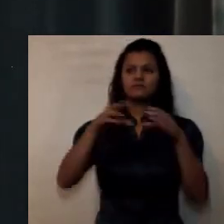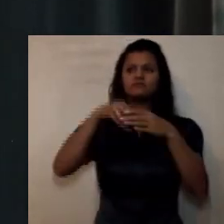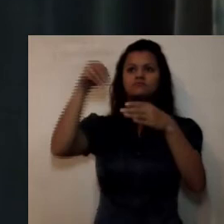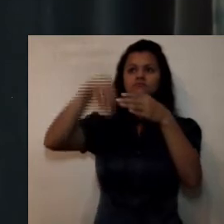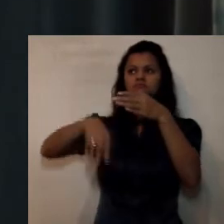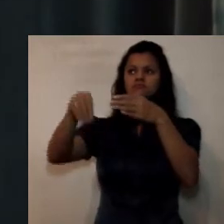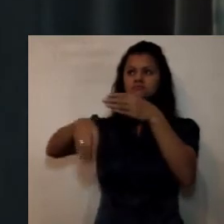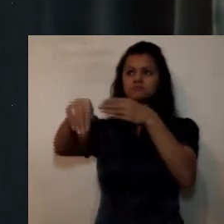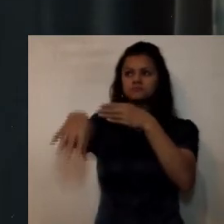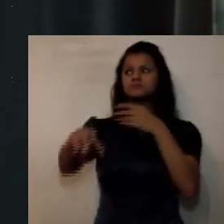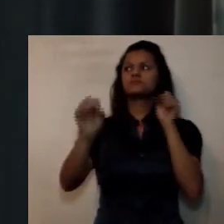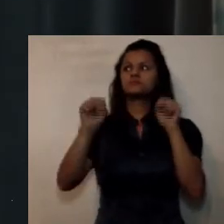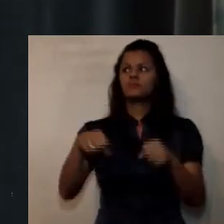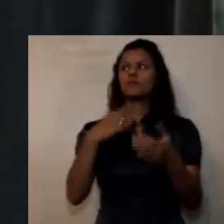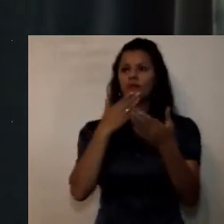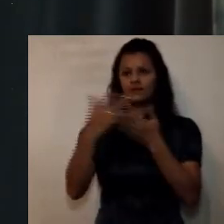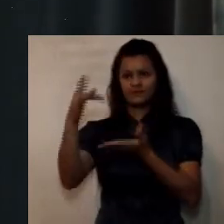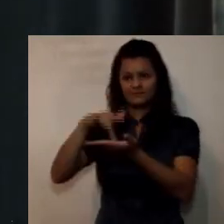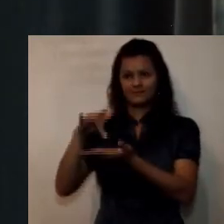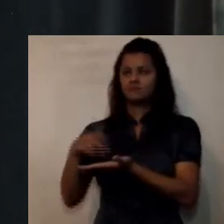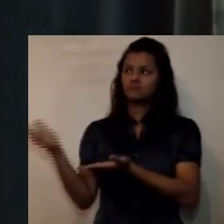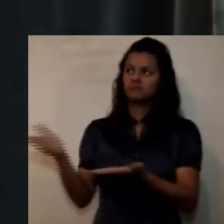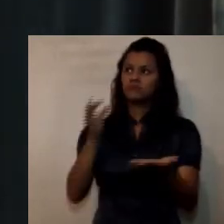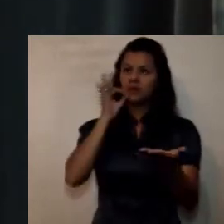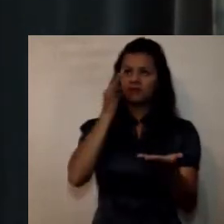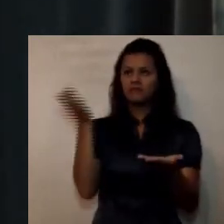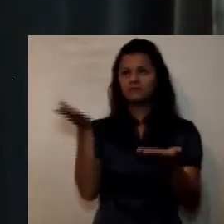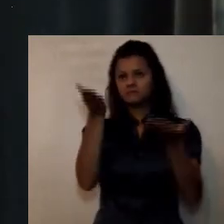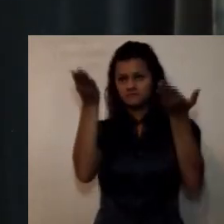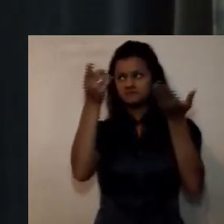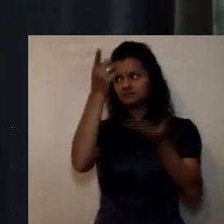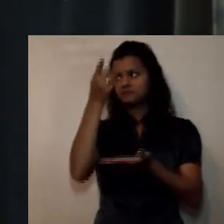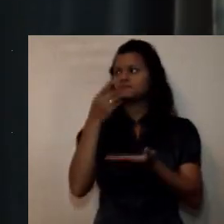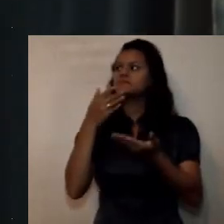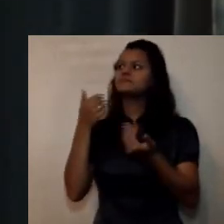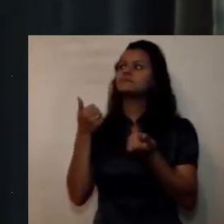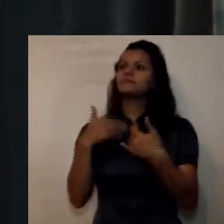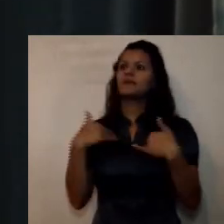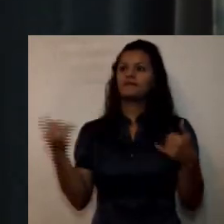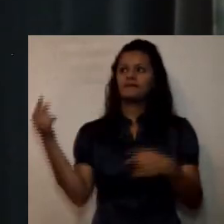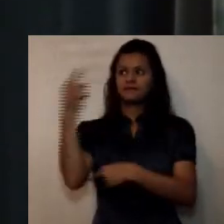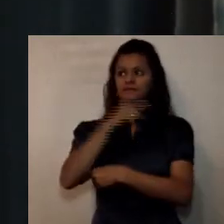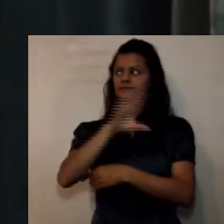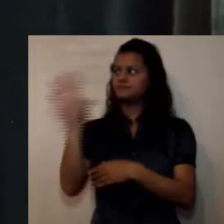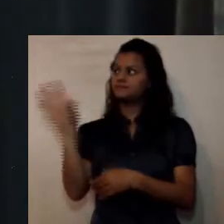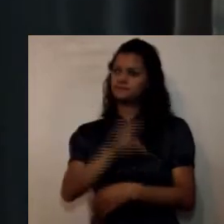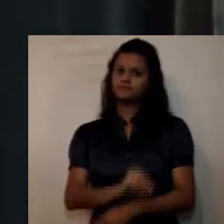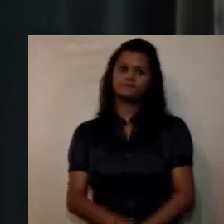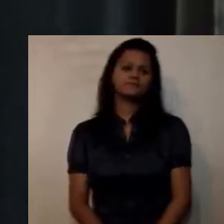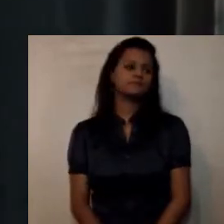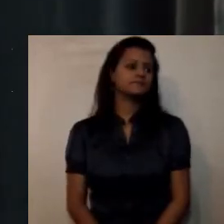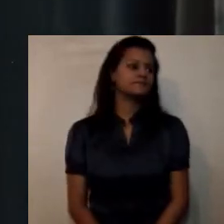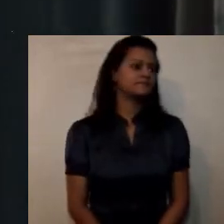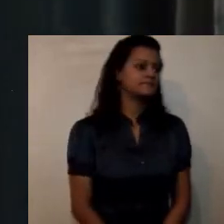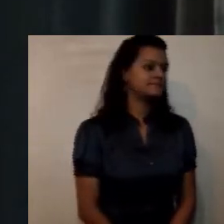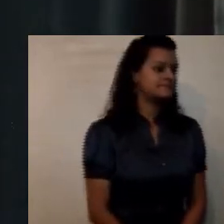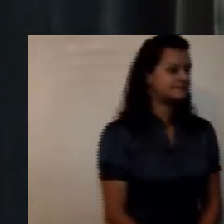presencia y los invitamos a disfrutar de un café en la plazoleta Cervantes buen día para todos y